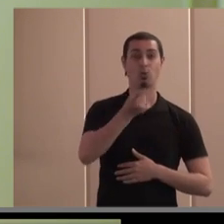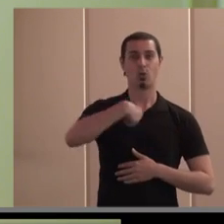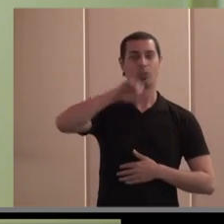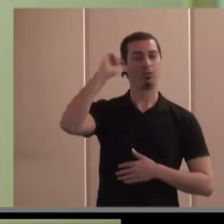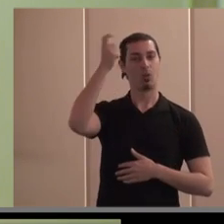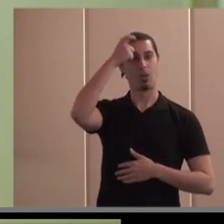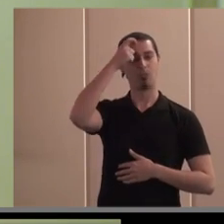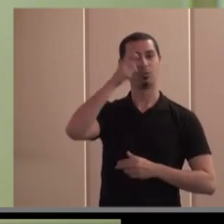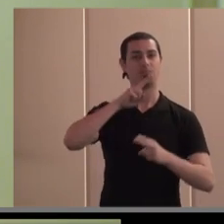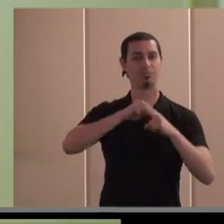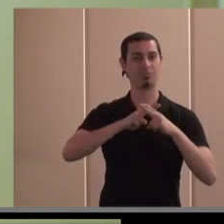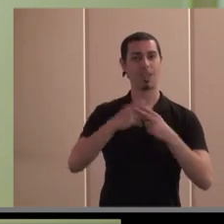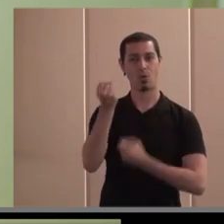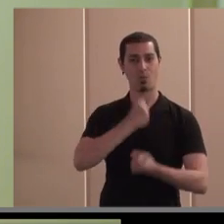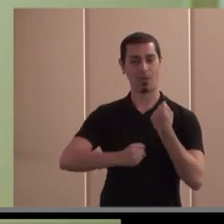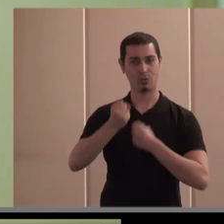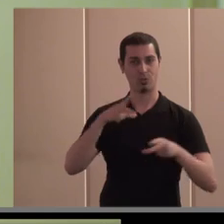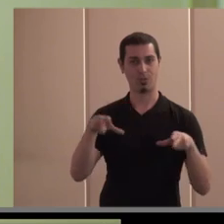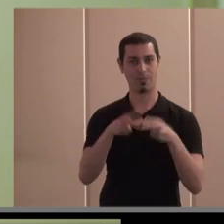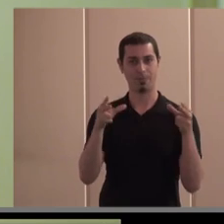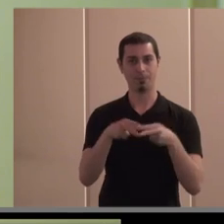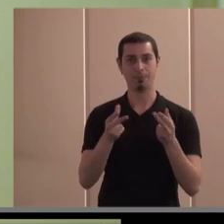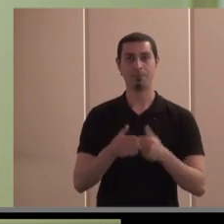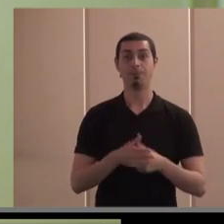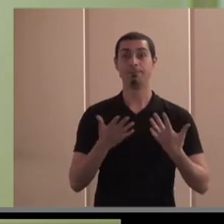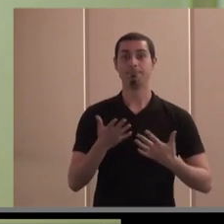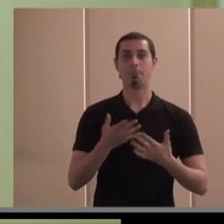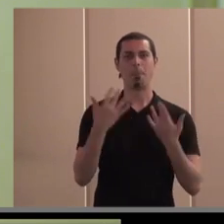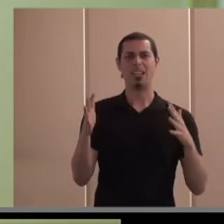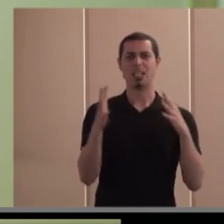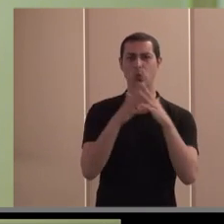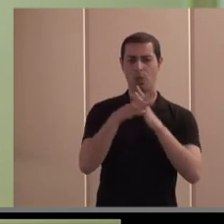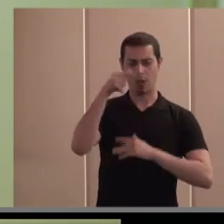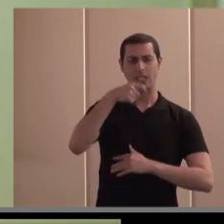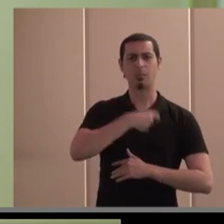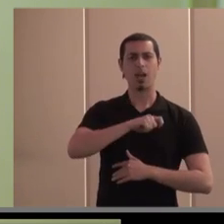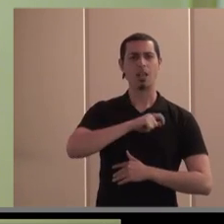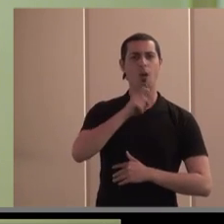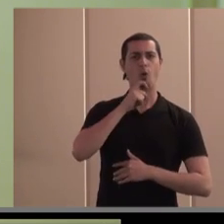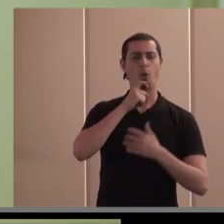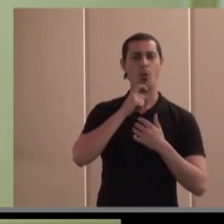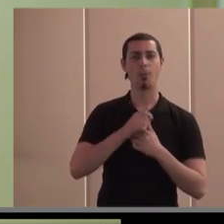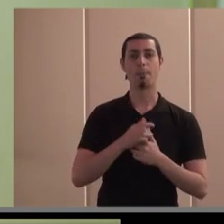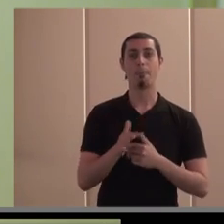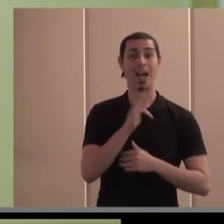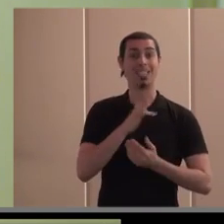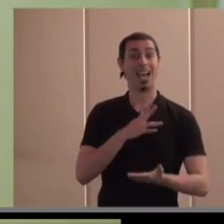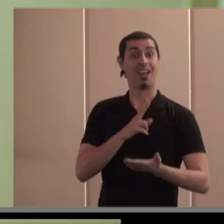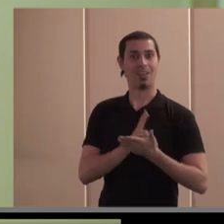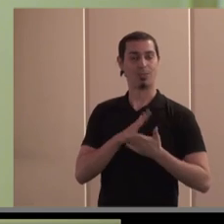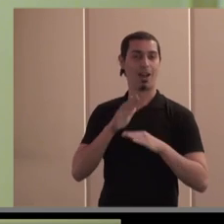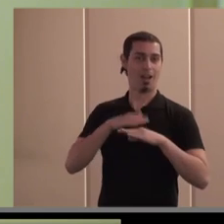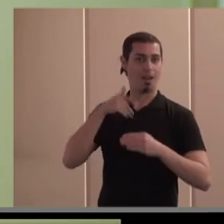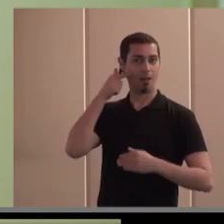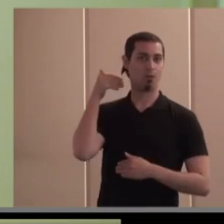concepto que se llama economía social y cómo está estructurado en España, retos de futuro, por